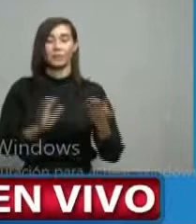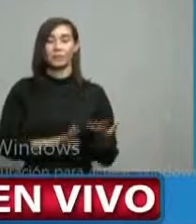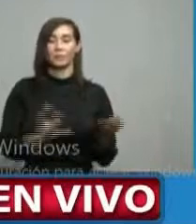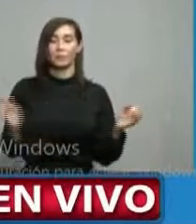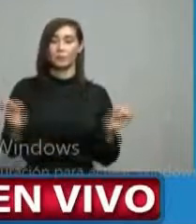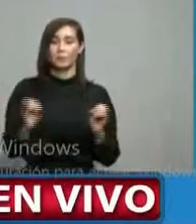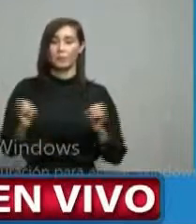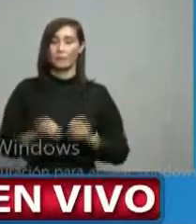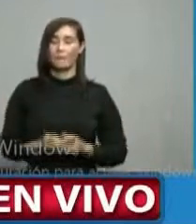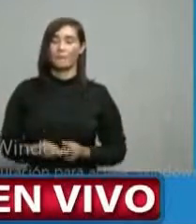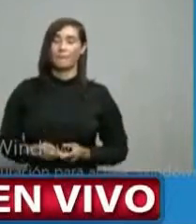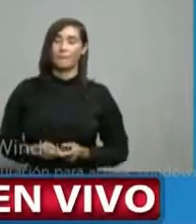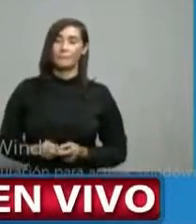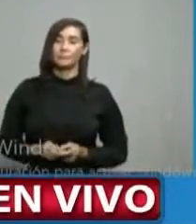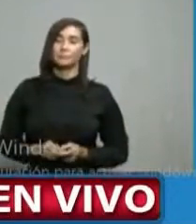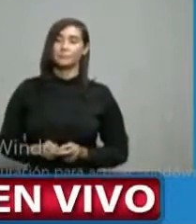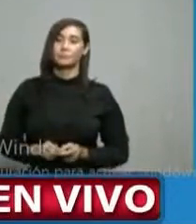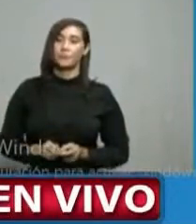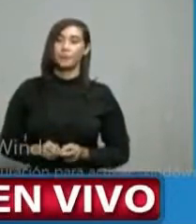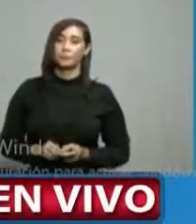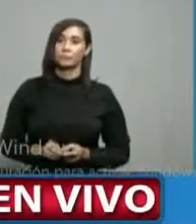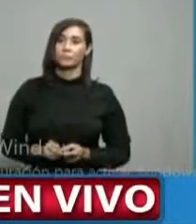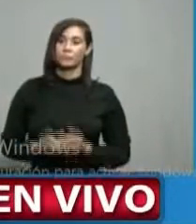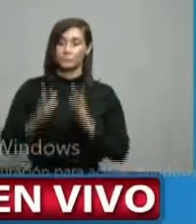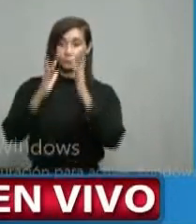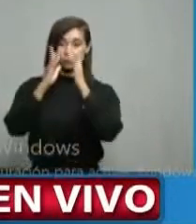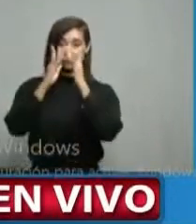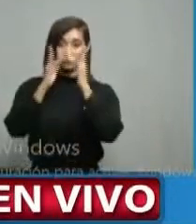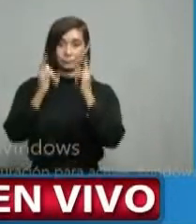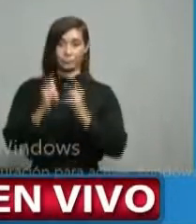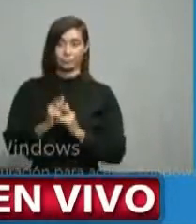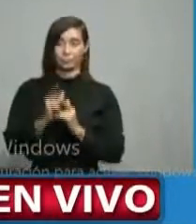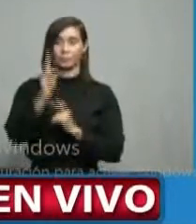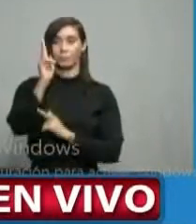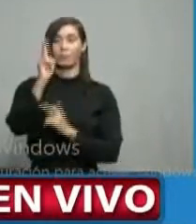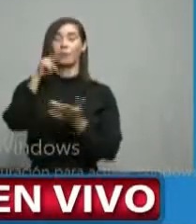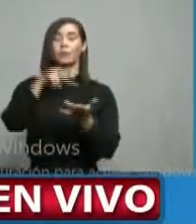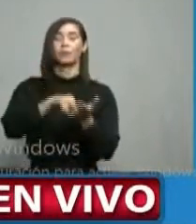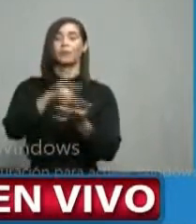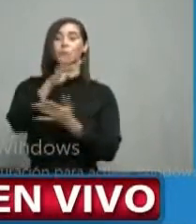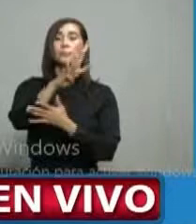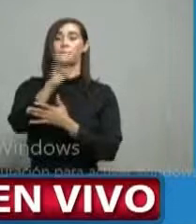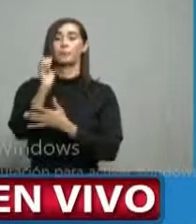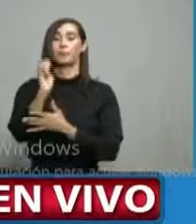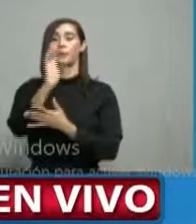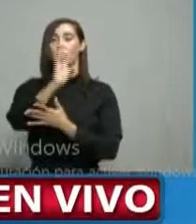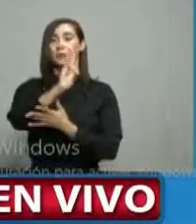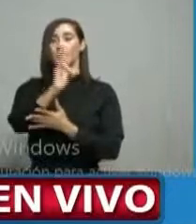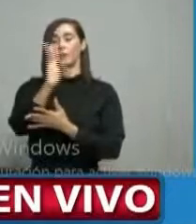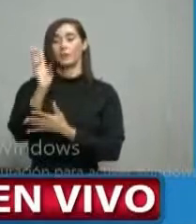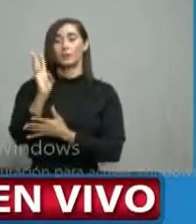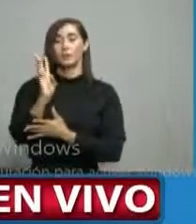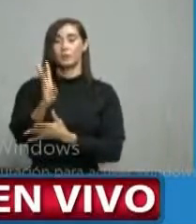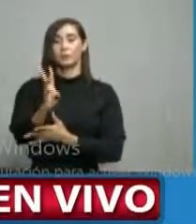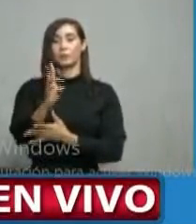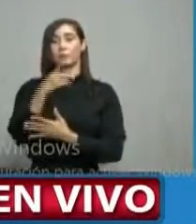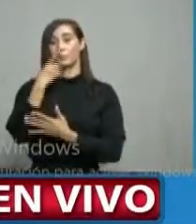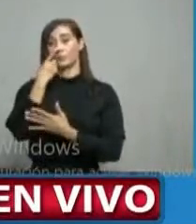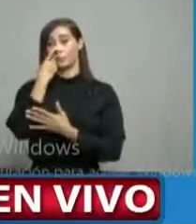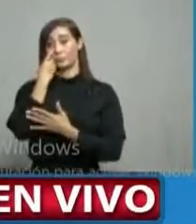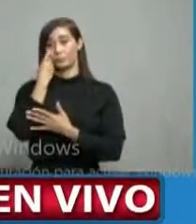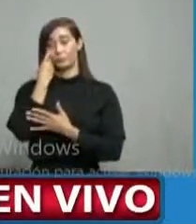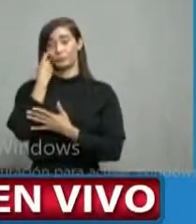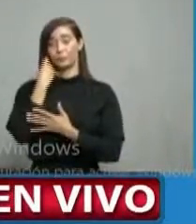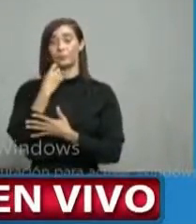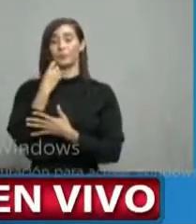fallecimientos. La Alta Gracia, 2.476 pruebas